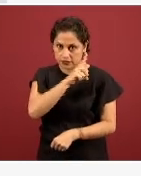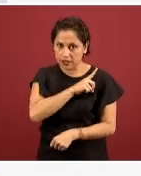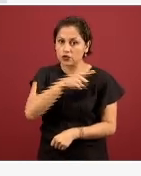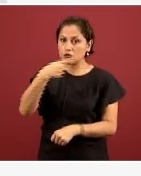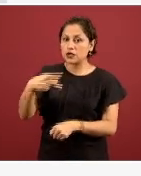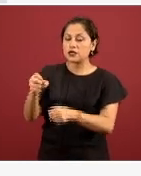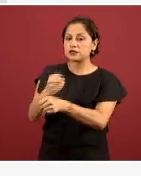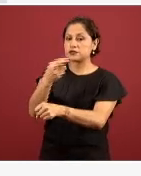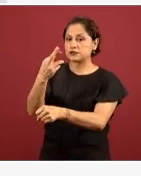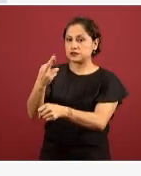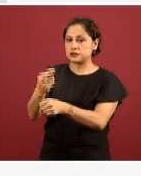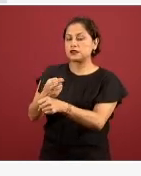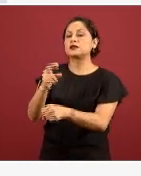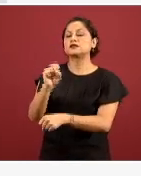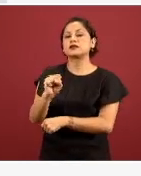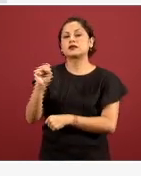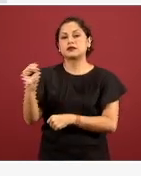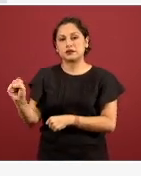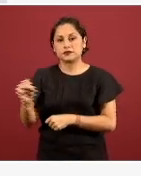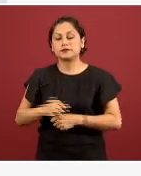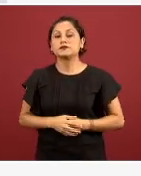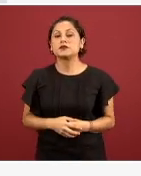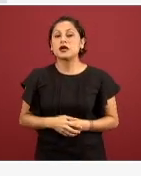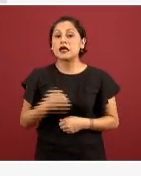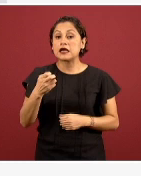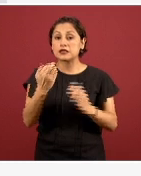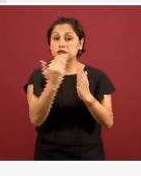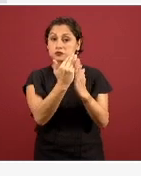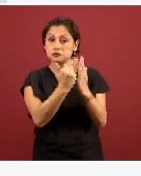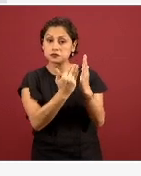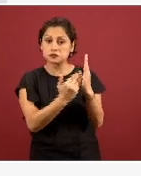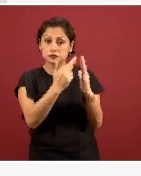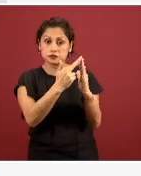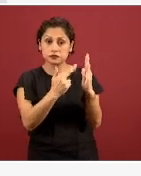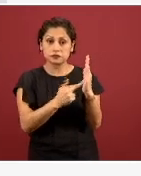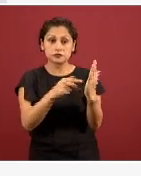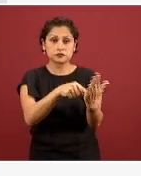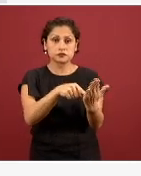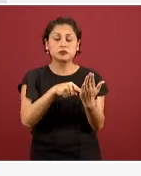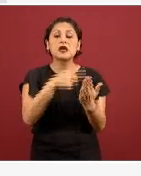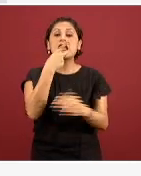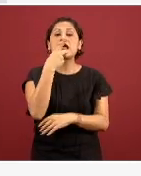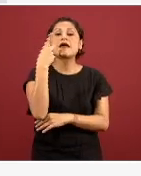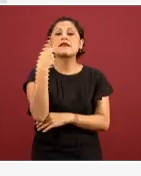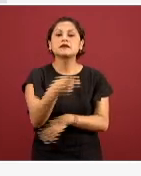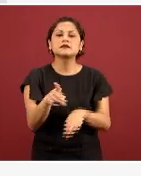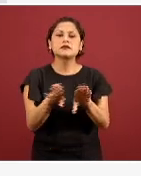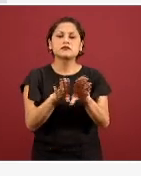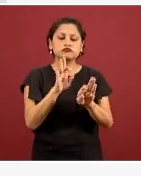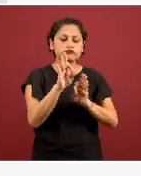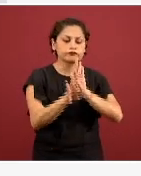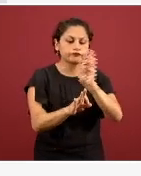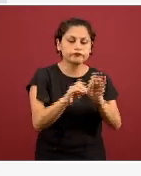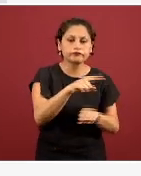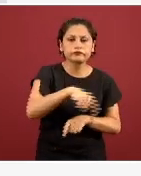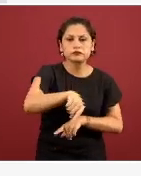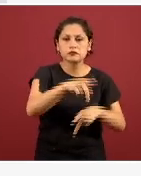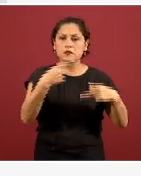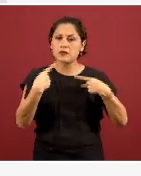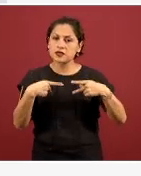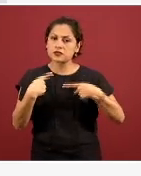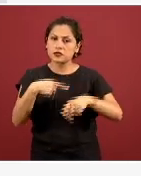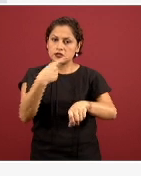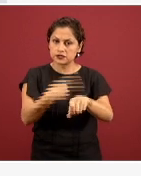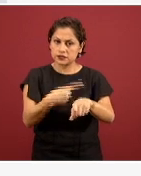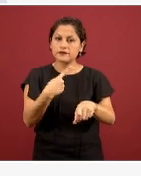y son los lineamientos de tratamiento que van también, que han ido actualizándose de acuerdo a la